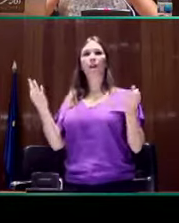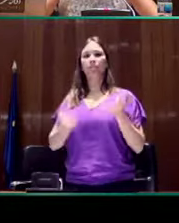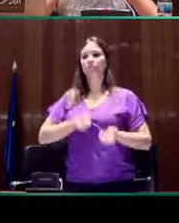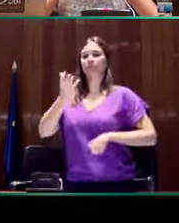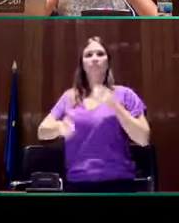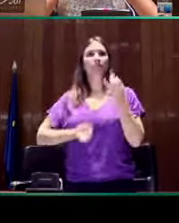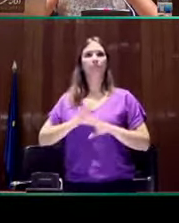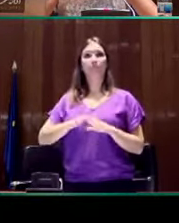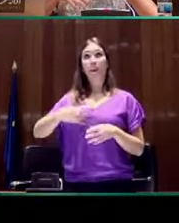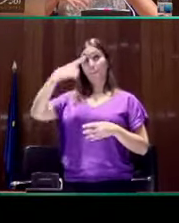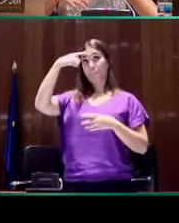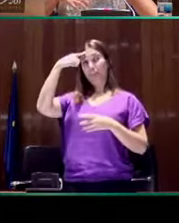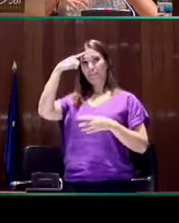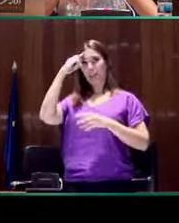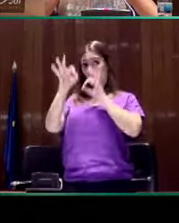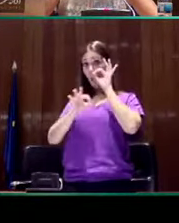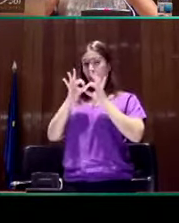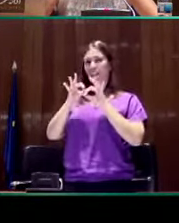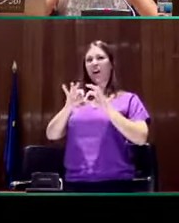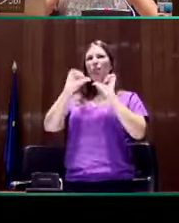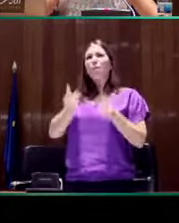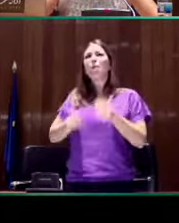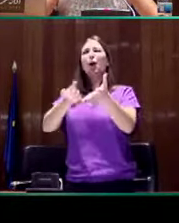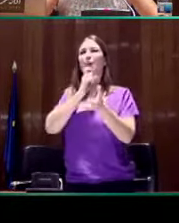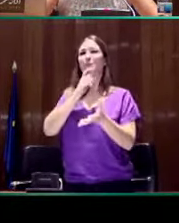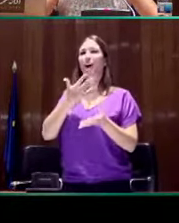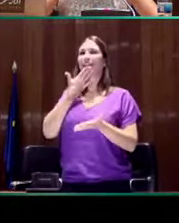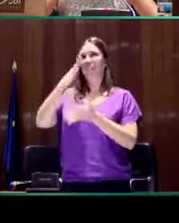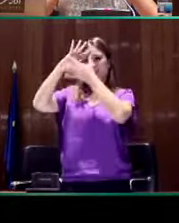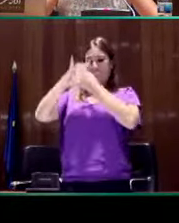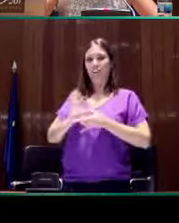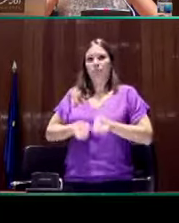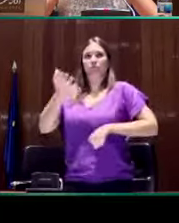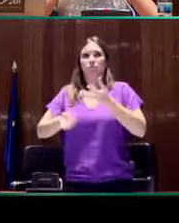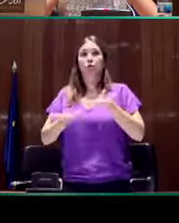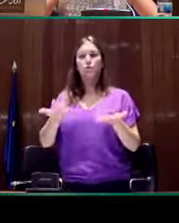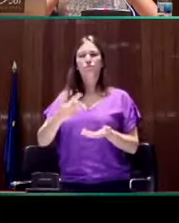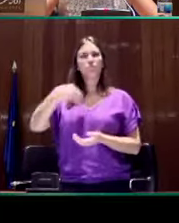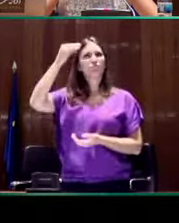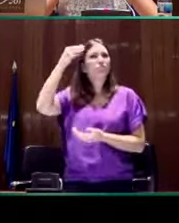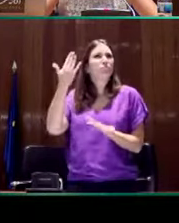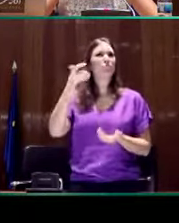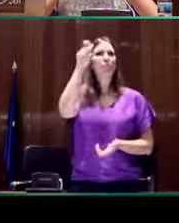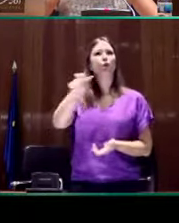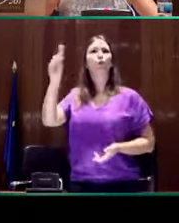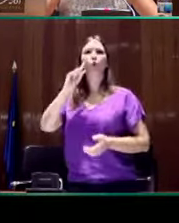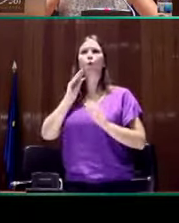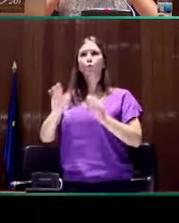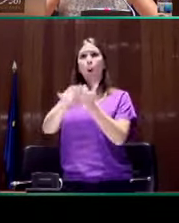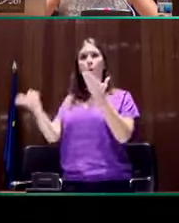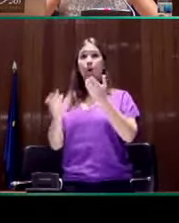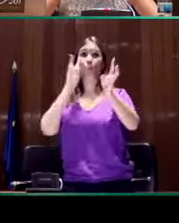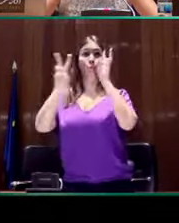de la organización mental de los sujetos. Puesto que la comunidad sorda tiene un lenguaje visual, nosotros